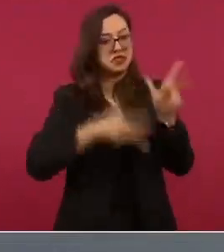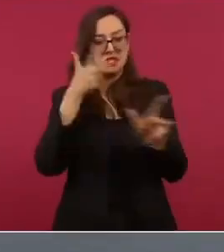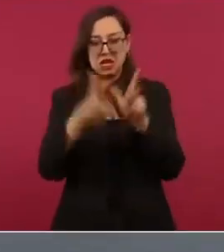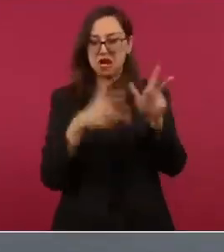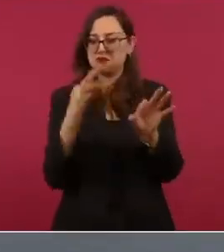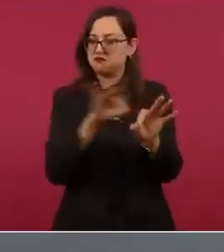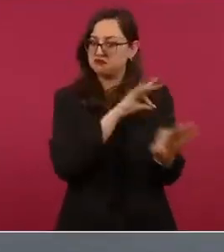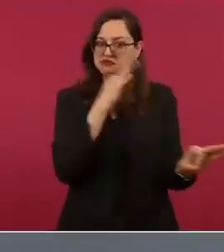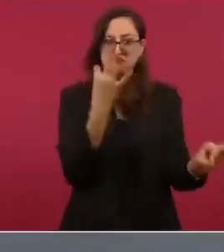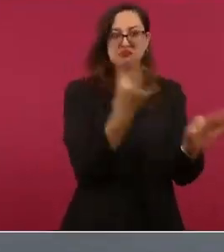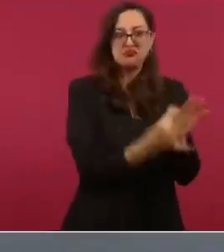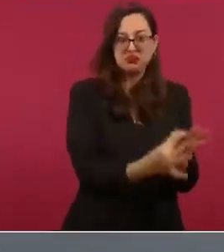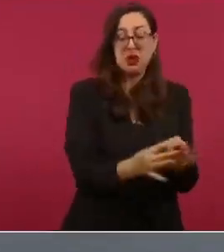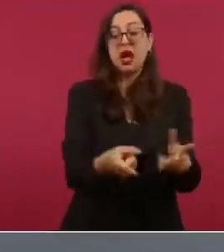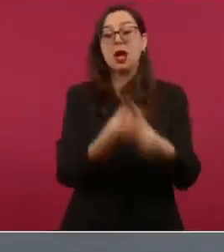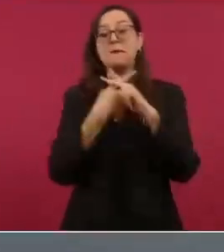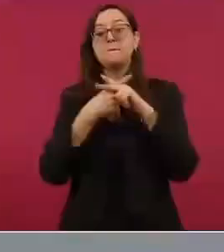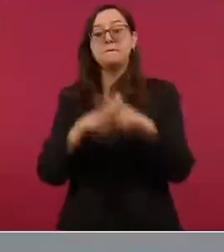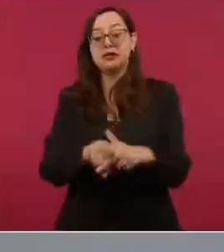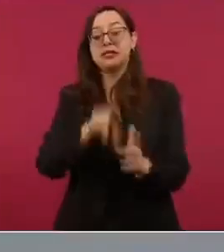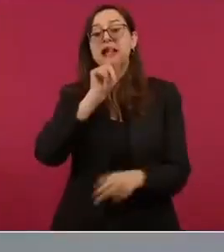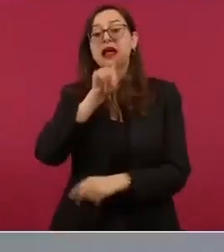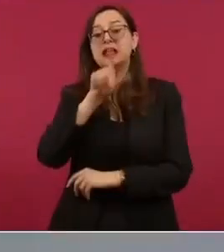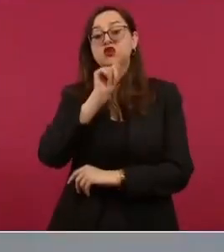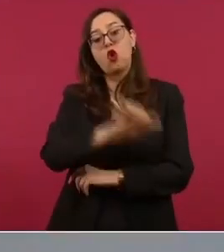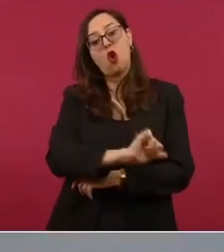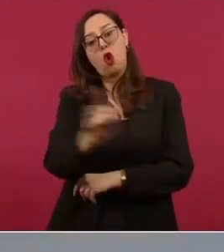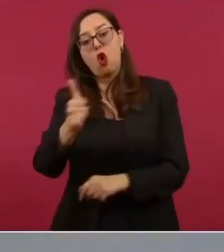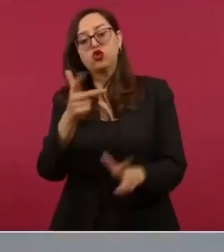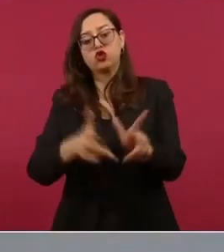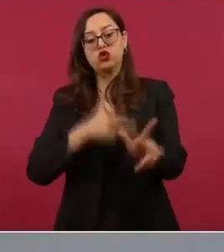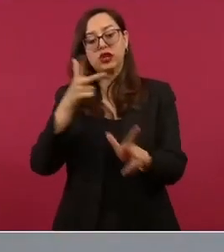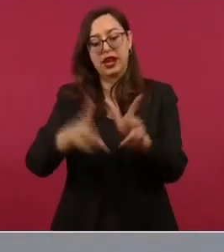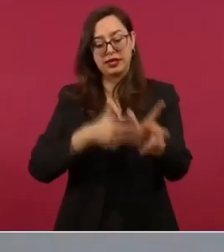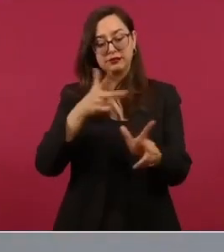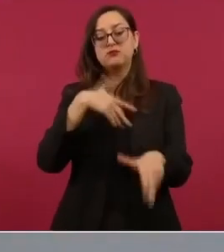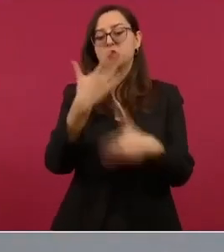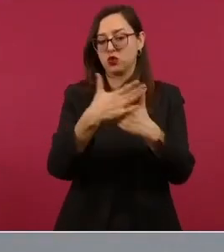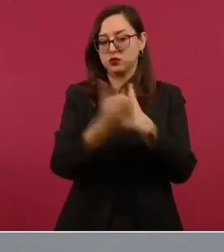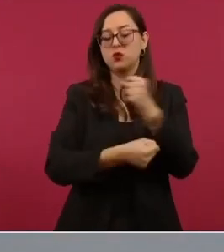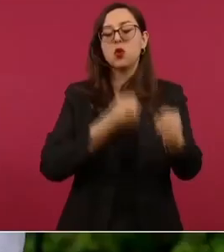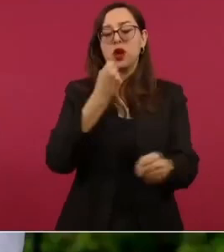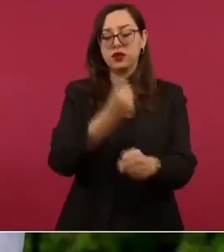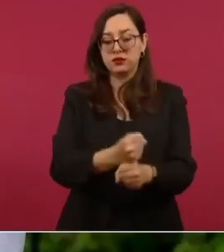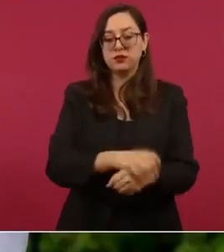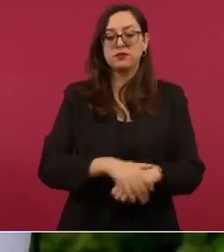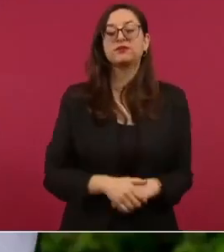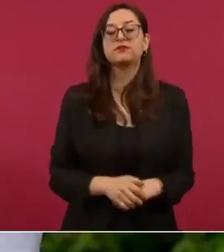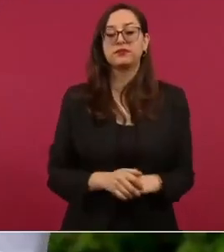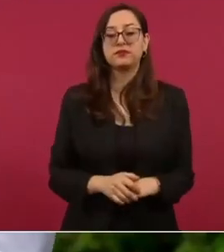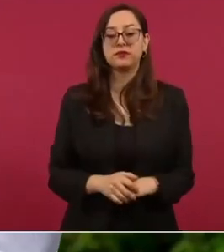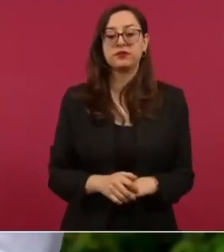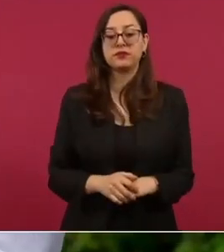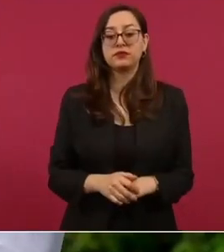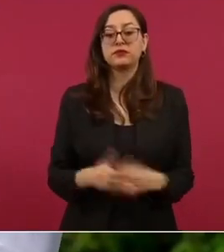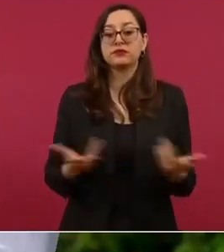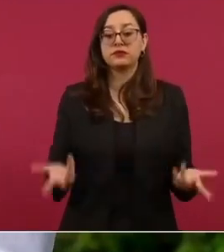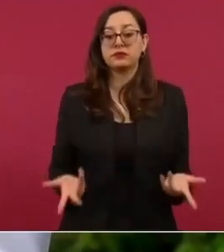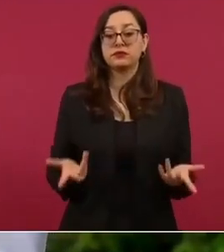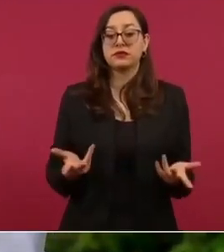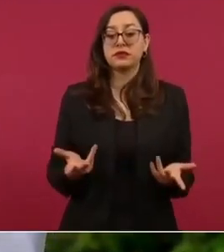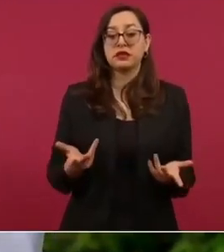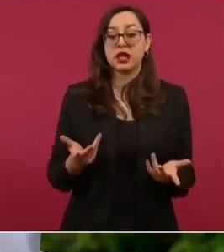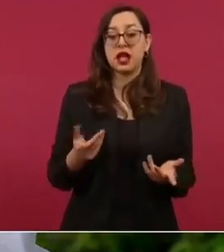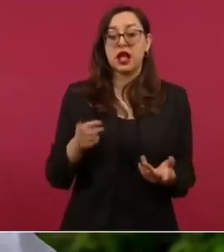iniciar el de Tlajomulco en Jalisco el año próximo se inaugurará el tramo